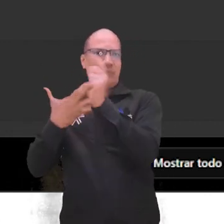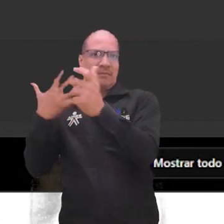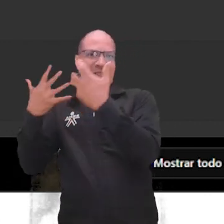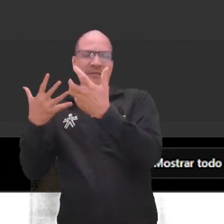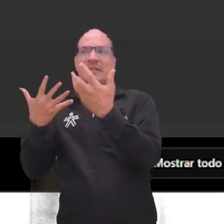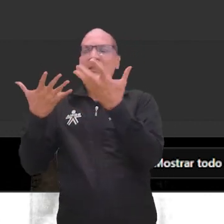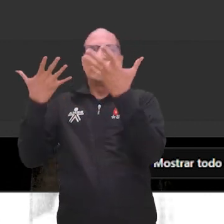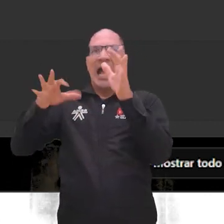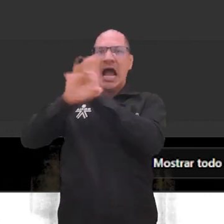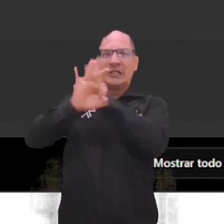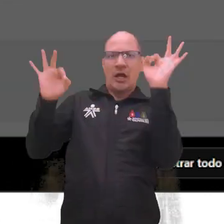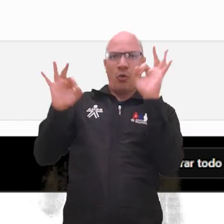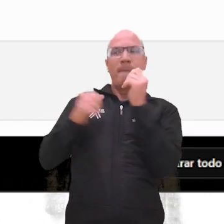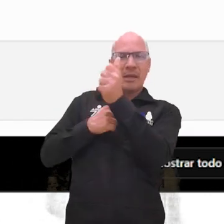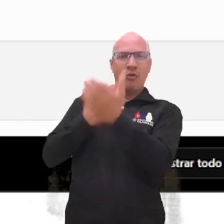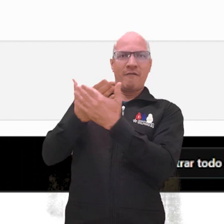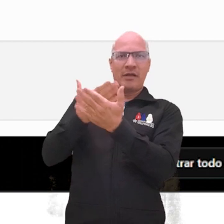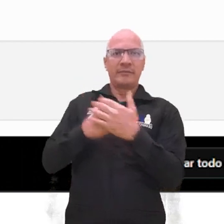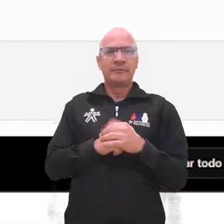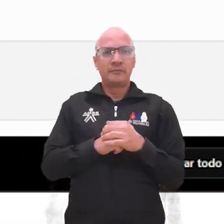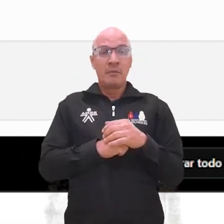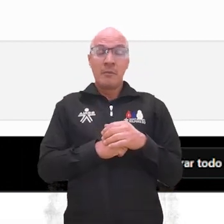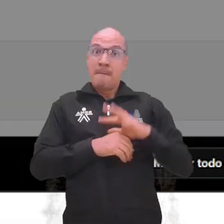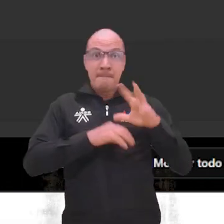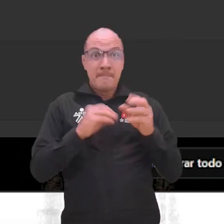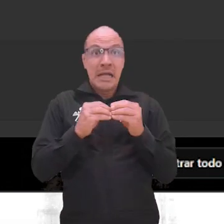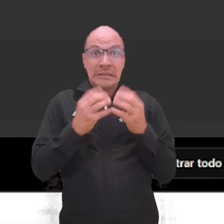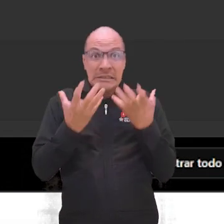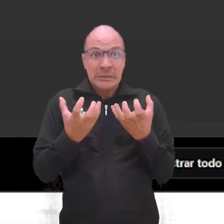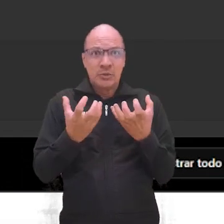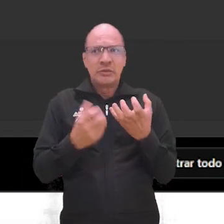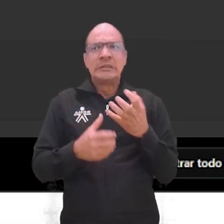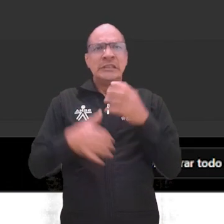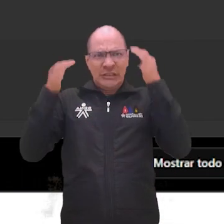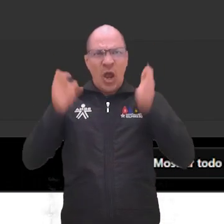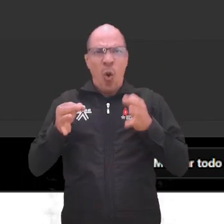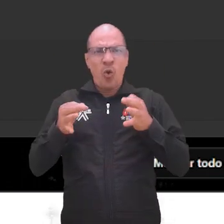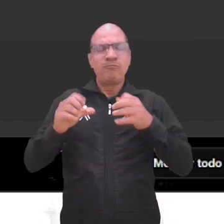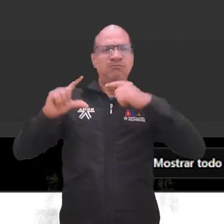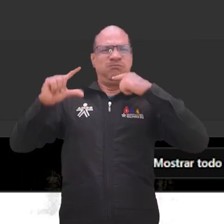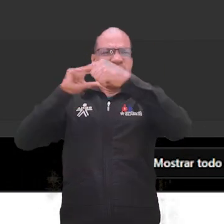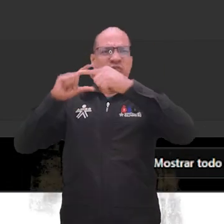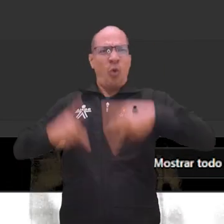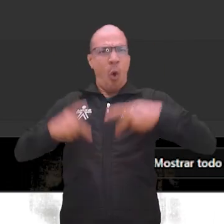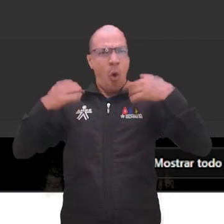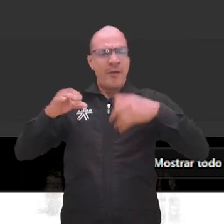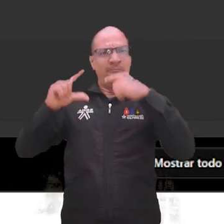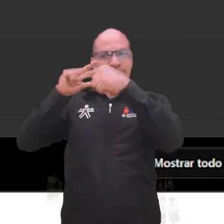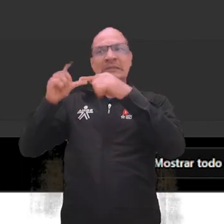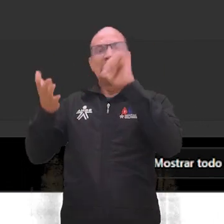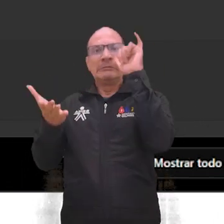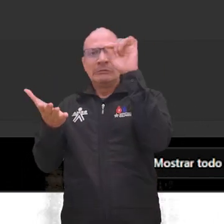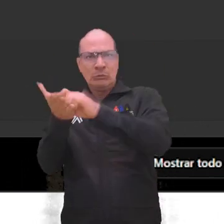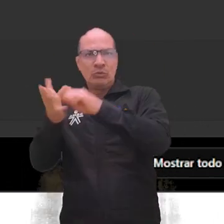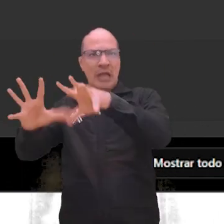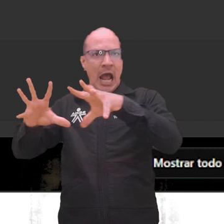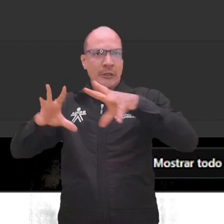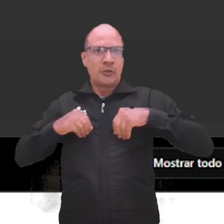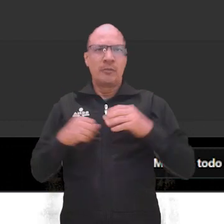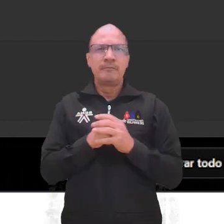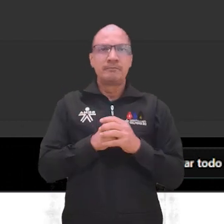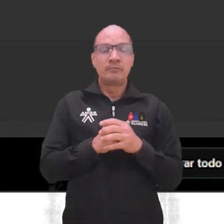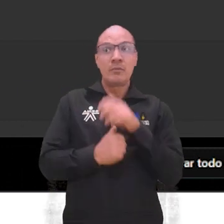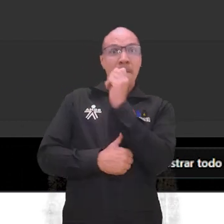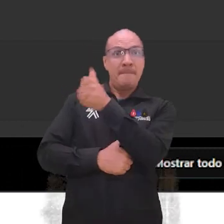podrás aceptar o rechazar esta cancelación. Si estás seguro, da clic en Finalizar aspiración y en Aceptar. El